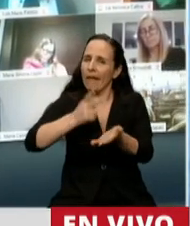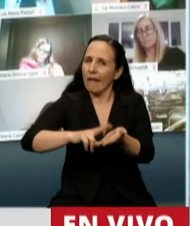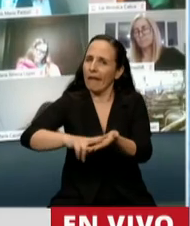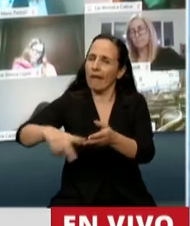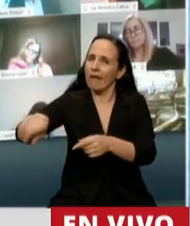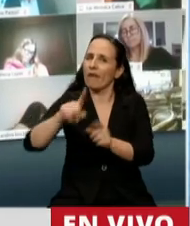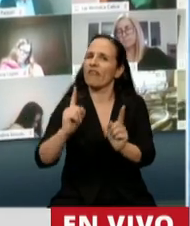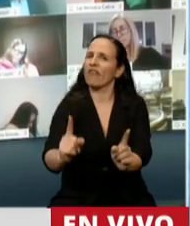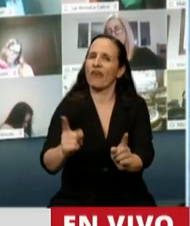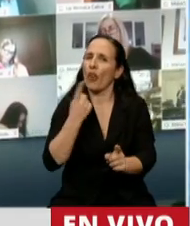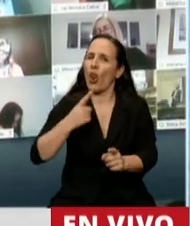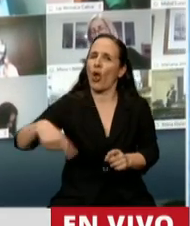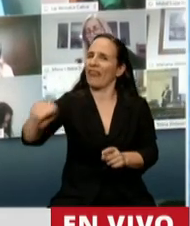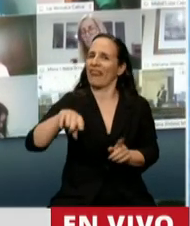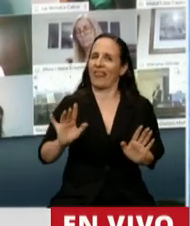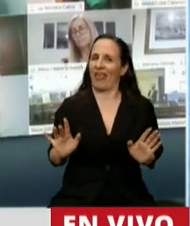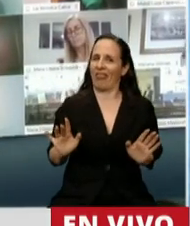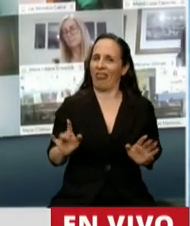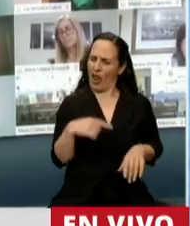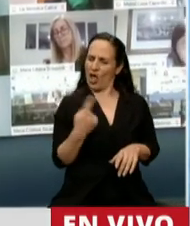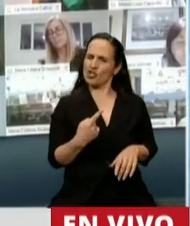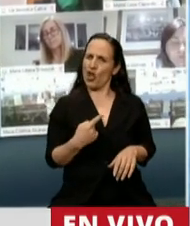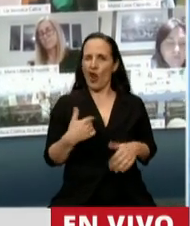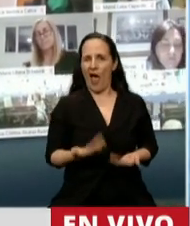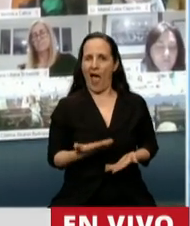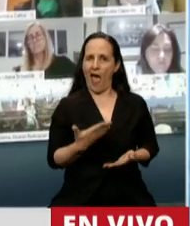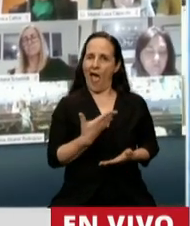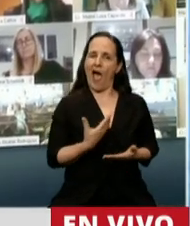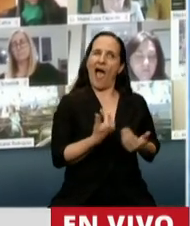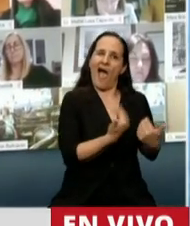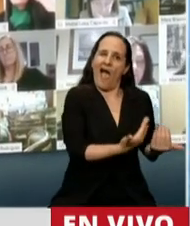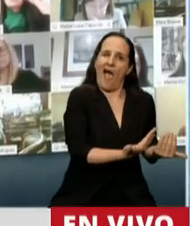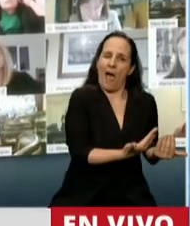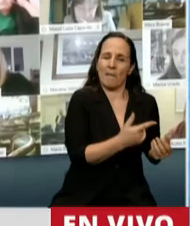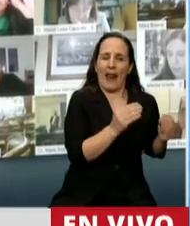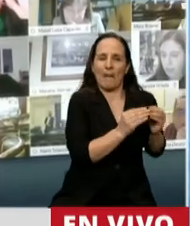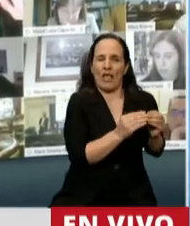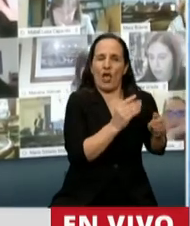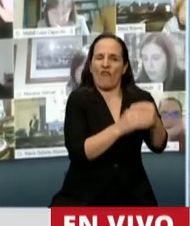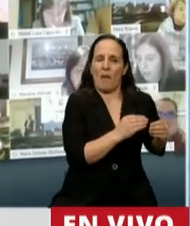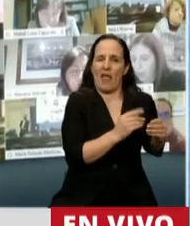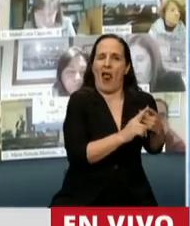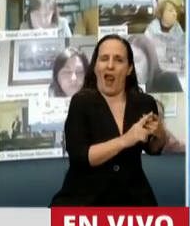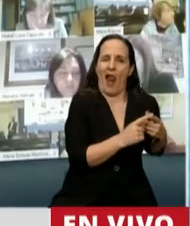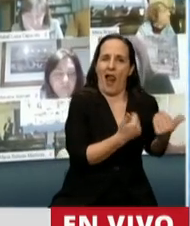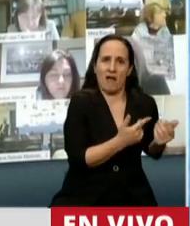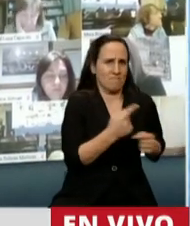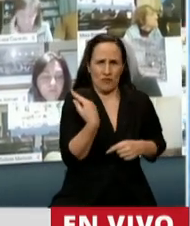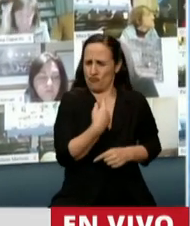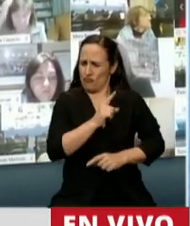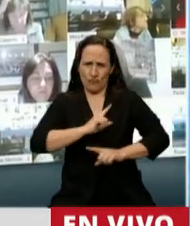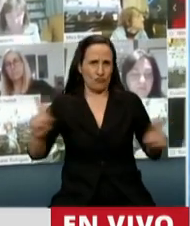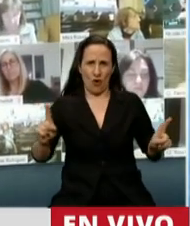vinimos para gobernar para los amigos, para los primos. Vinimos a gobernar para todos. Nosotros no vinimos a